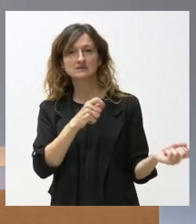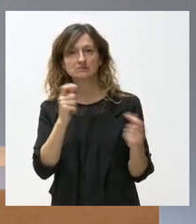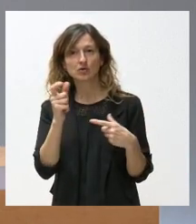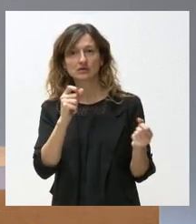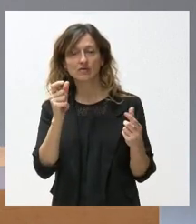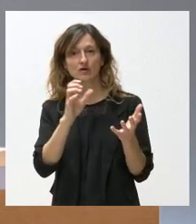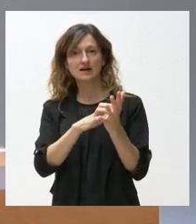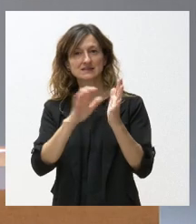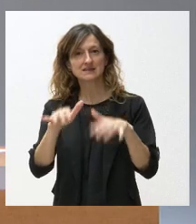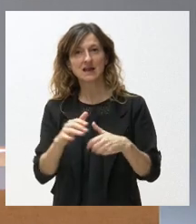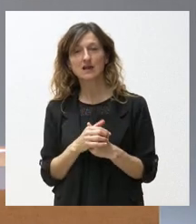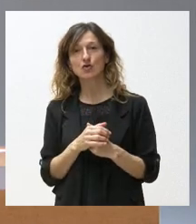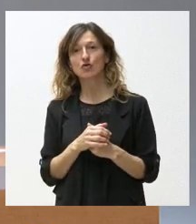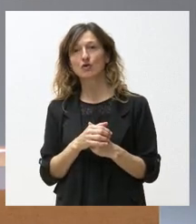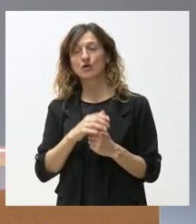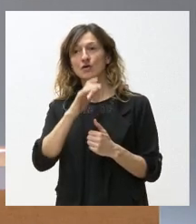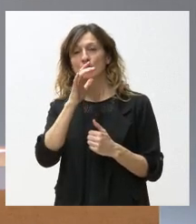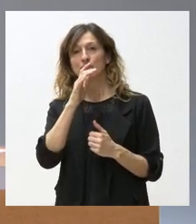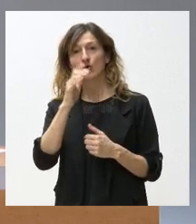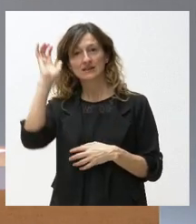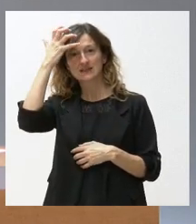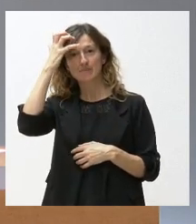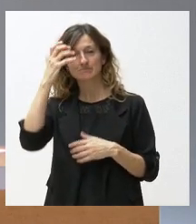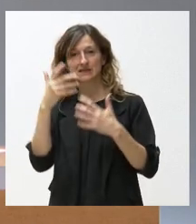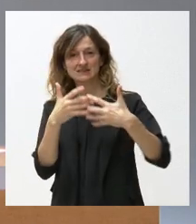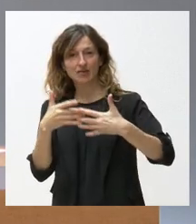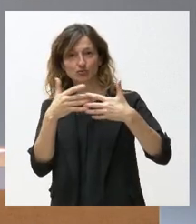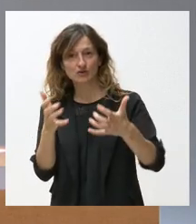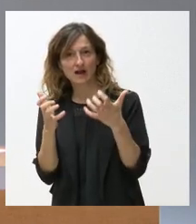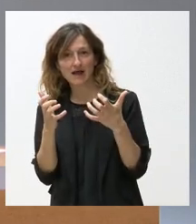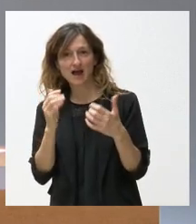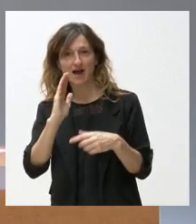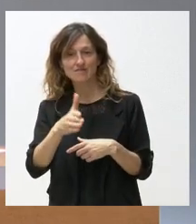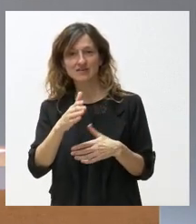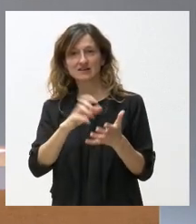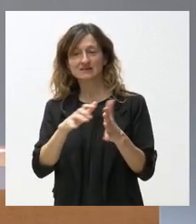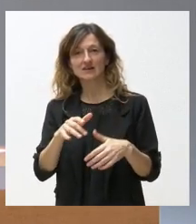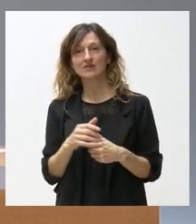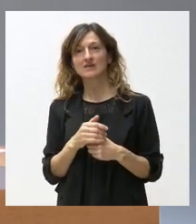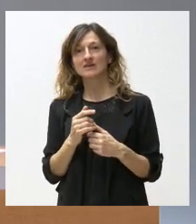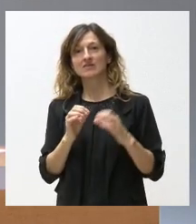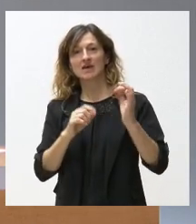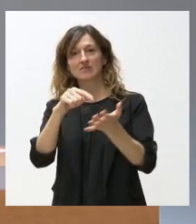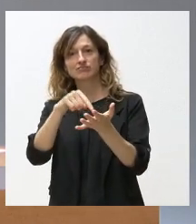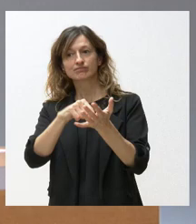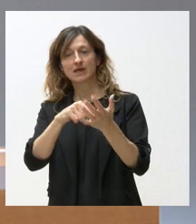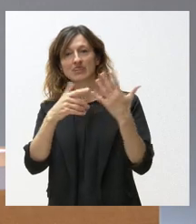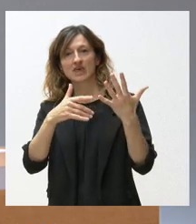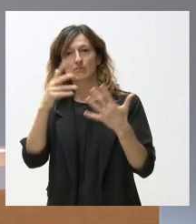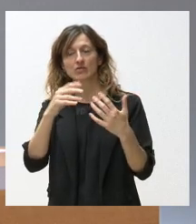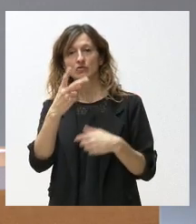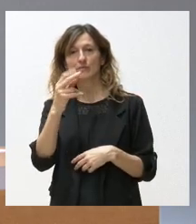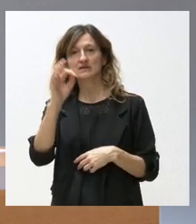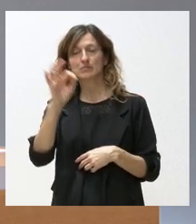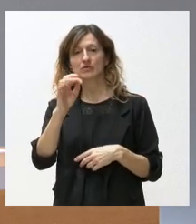Castilla y León después de la victoria de Donald Trump en Estados Unidos y de esa promesa de un arancel del 10% o hasta el 20% a productos